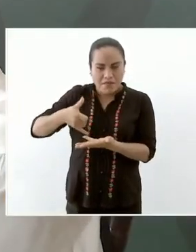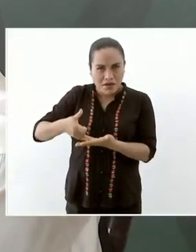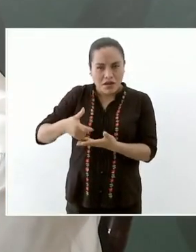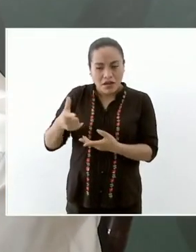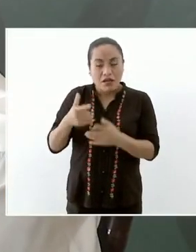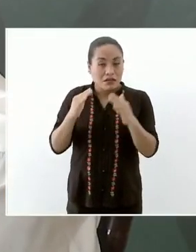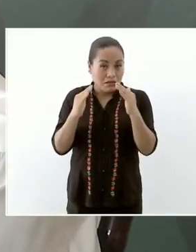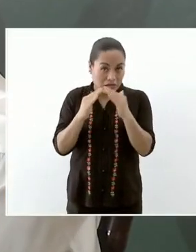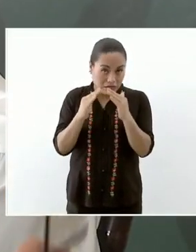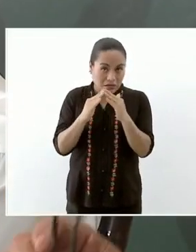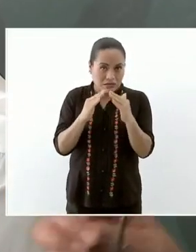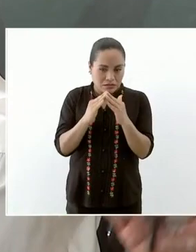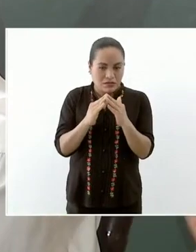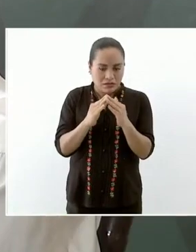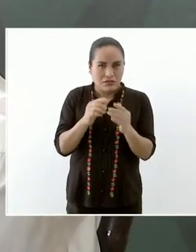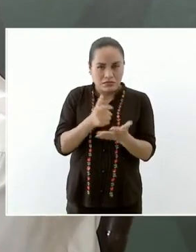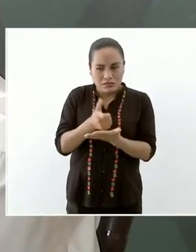entregar